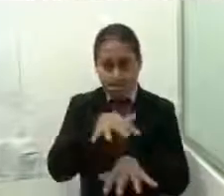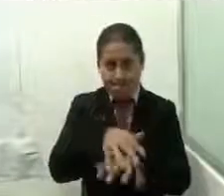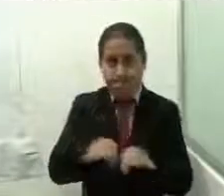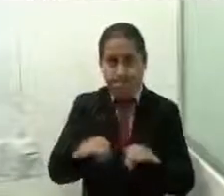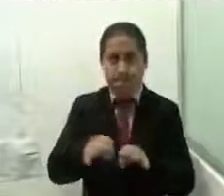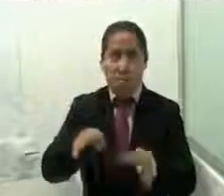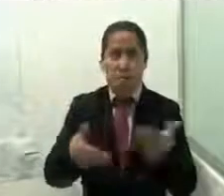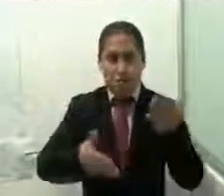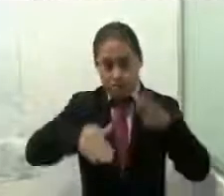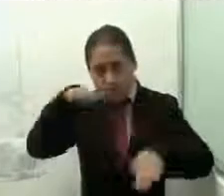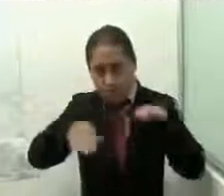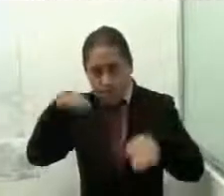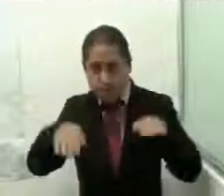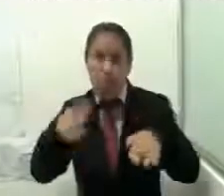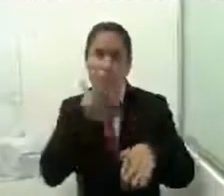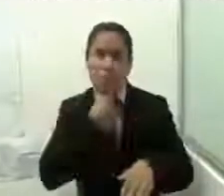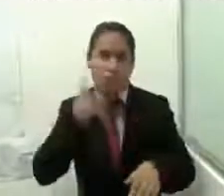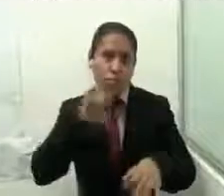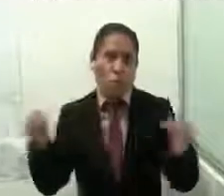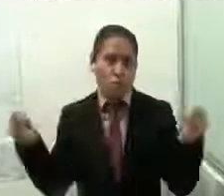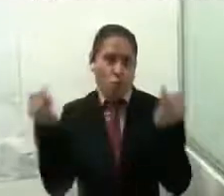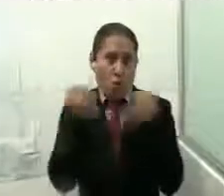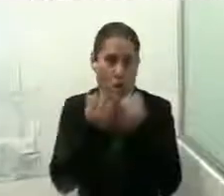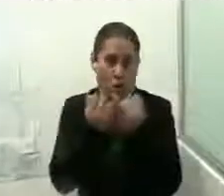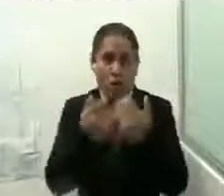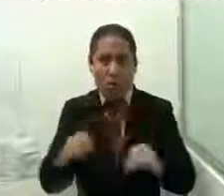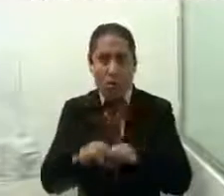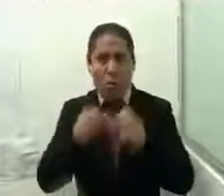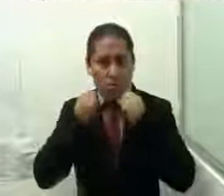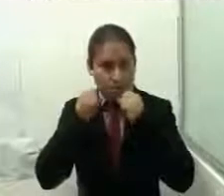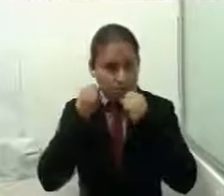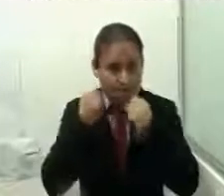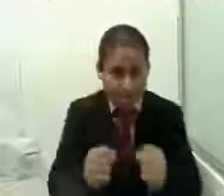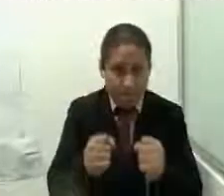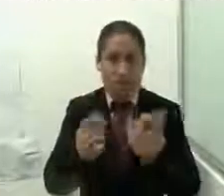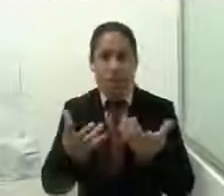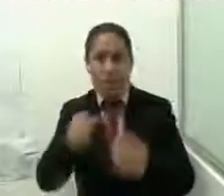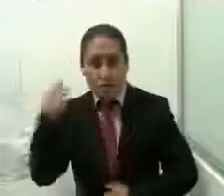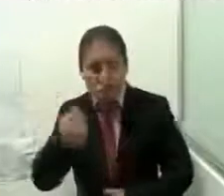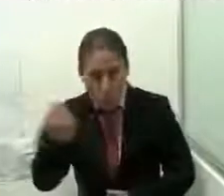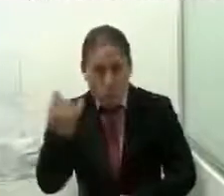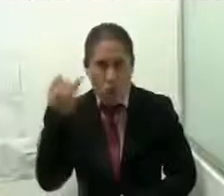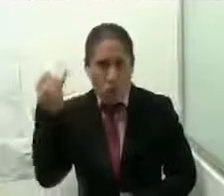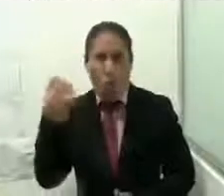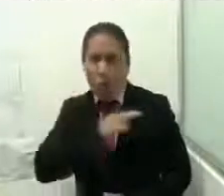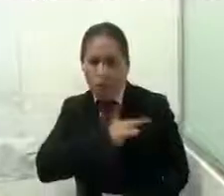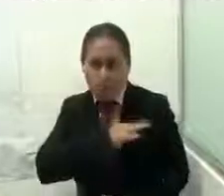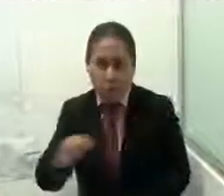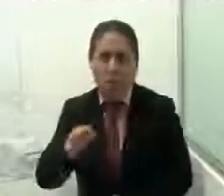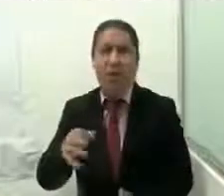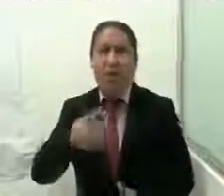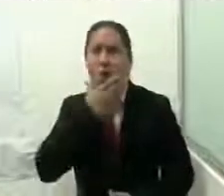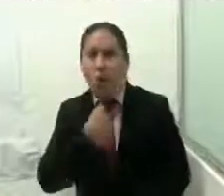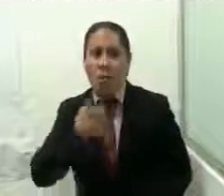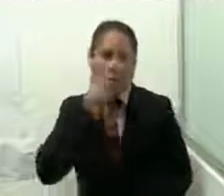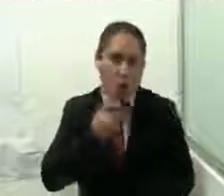y la cultura a favor de la igualdad, con el proyecto de fortalecimiento de igualdad de oportunidades entre mujeres y hombres, en 2017